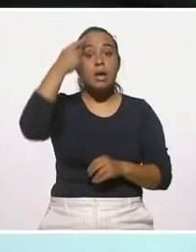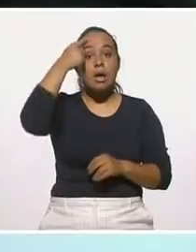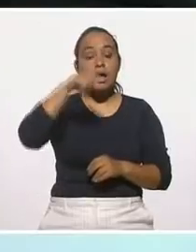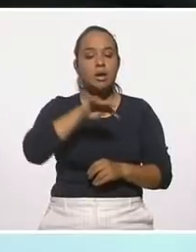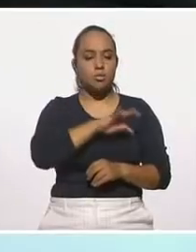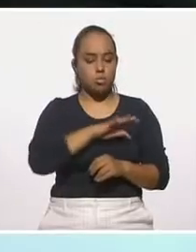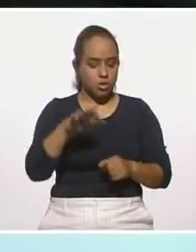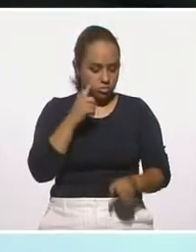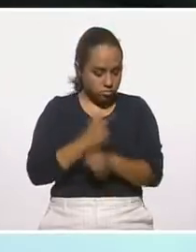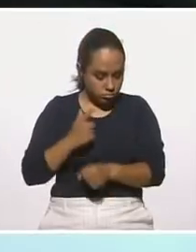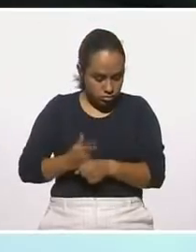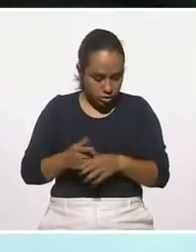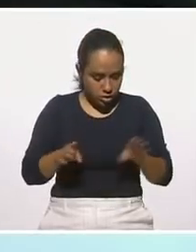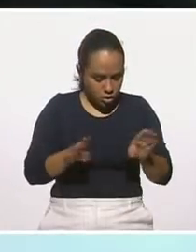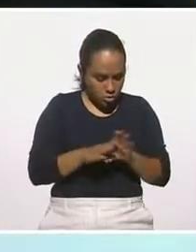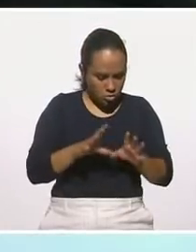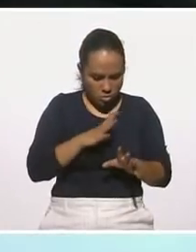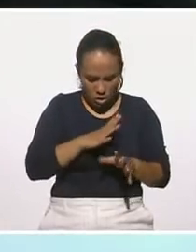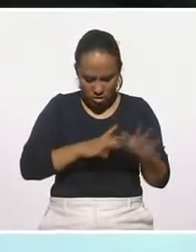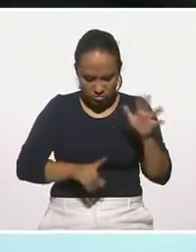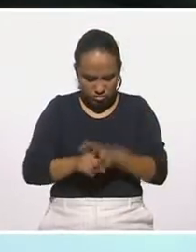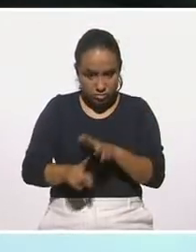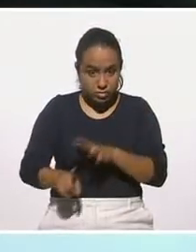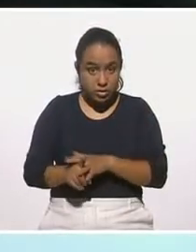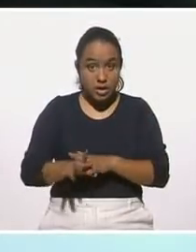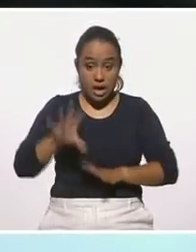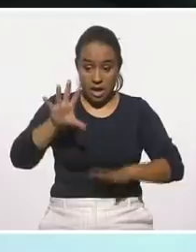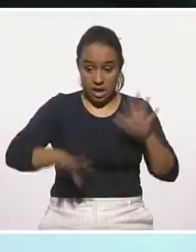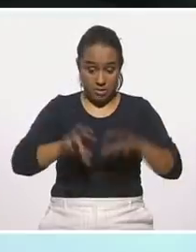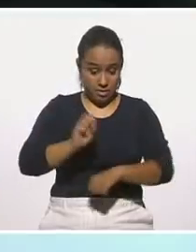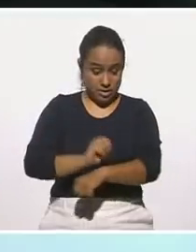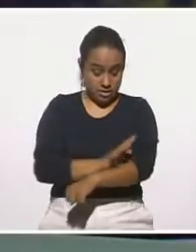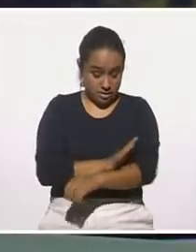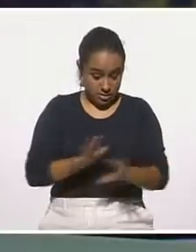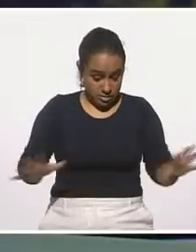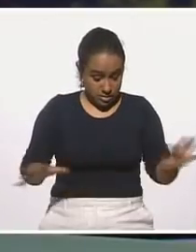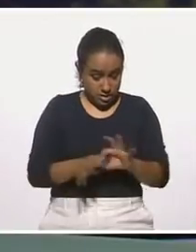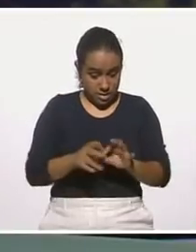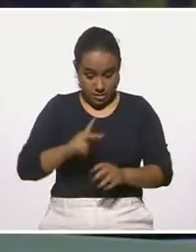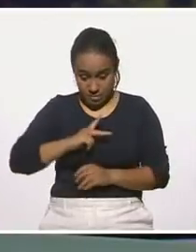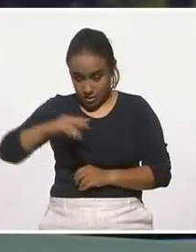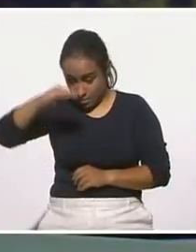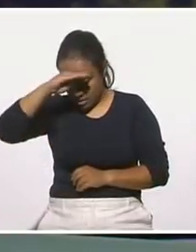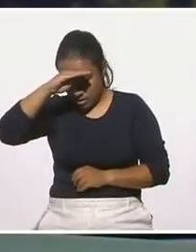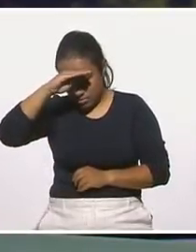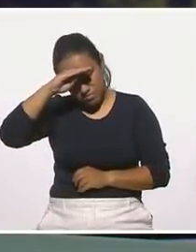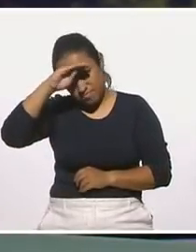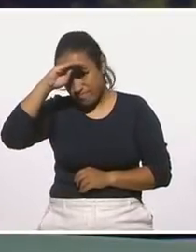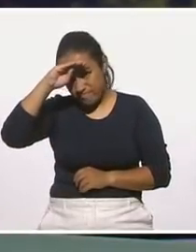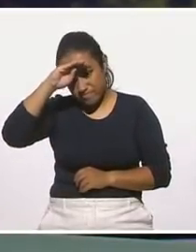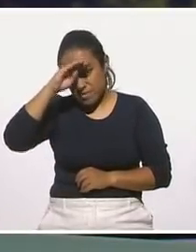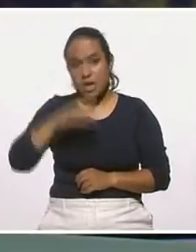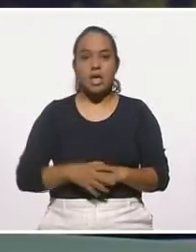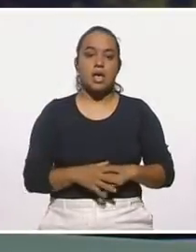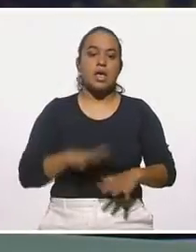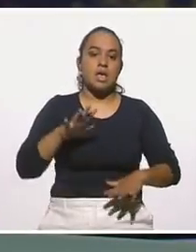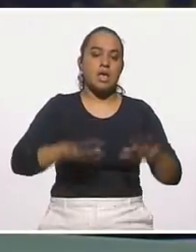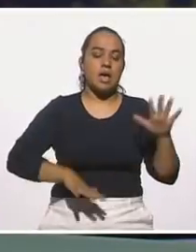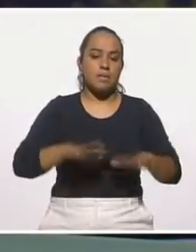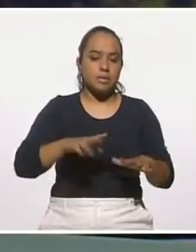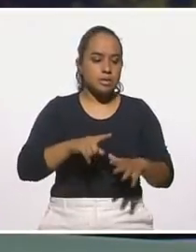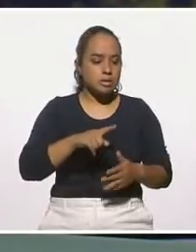encontrar cada uno de estas vertientes, ¿no? Las emociones a veces no corresponden a nuestros pensamientos y a veces incluso